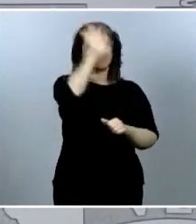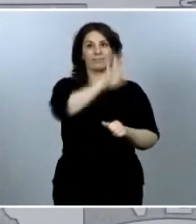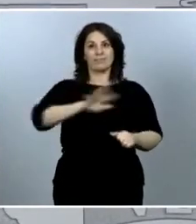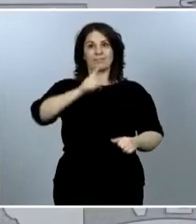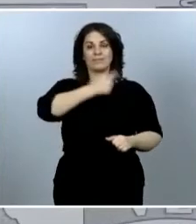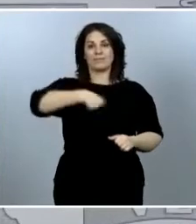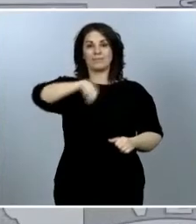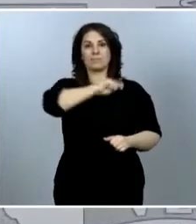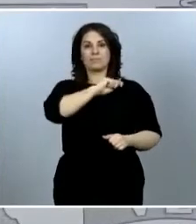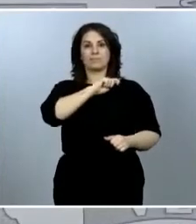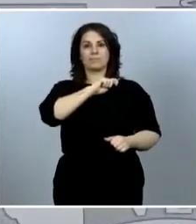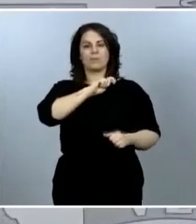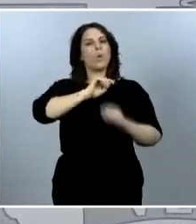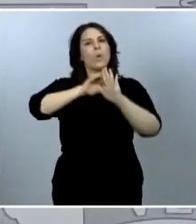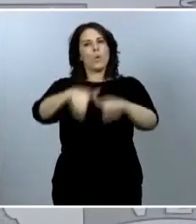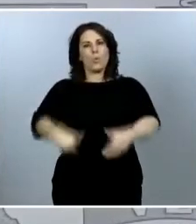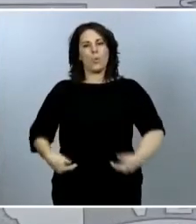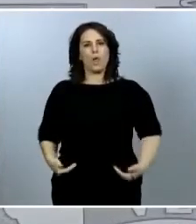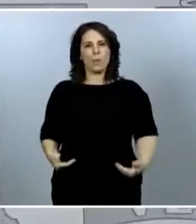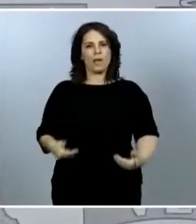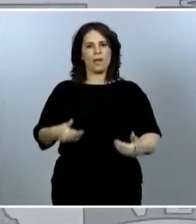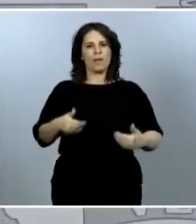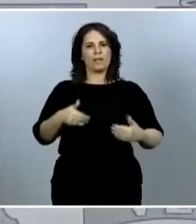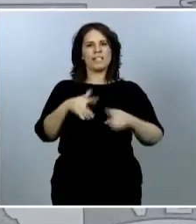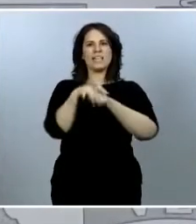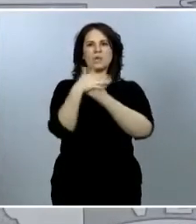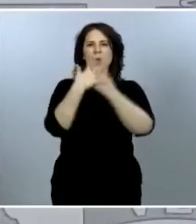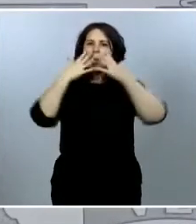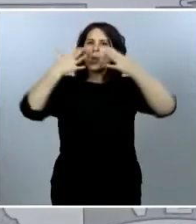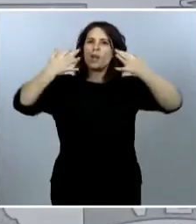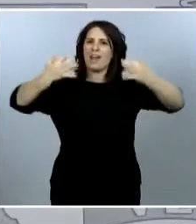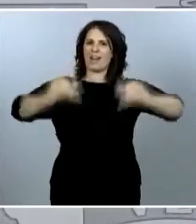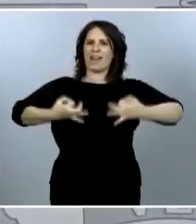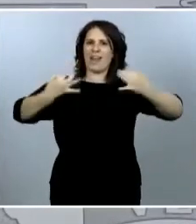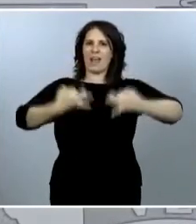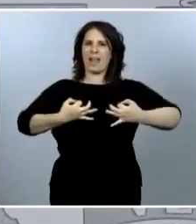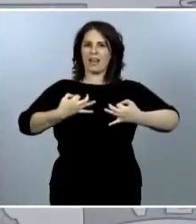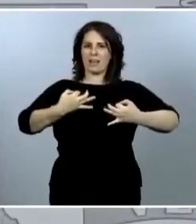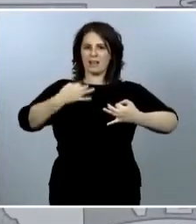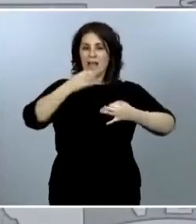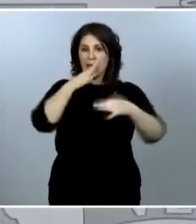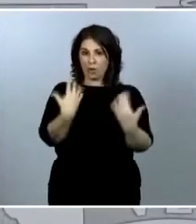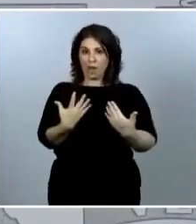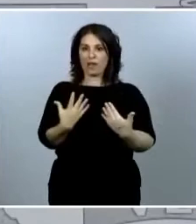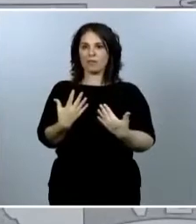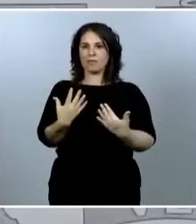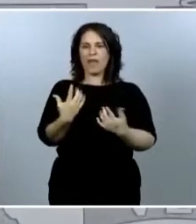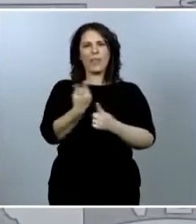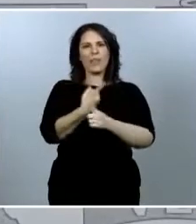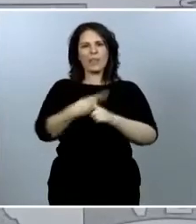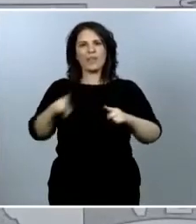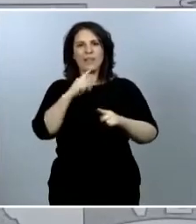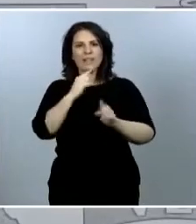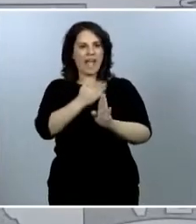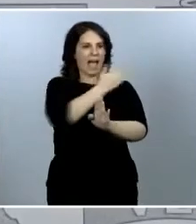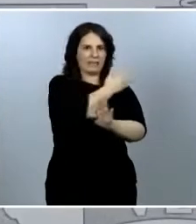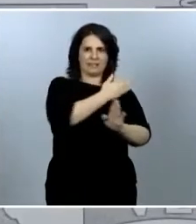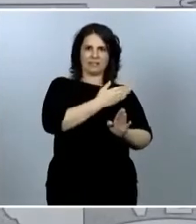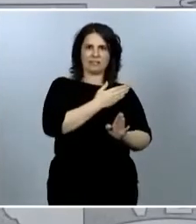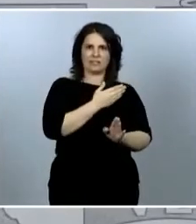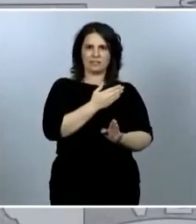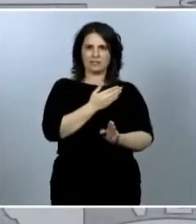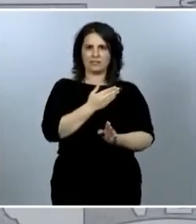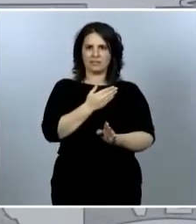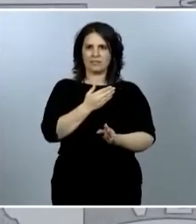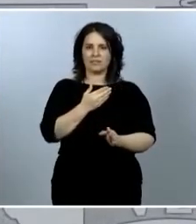distinta a la que conocíamos antes de la pandemia. Es lo que denominamos nueva normalidad.